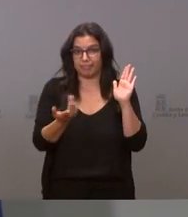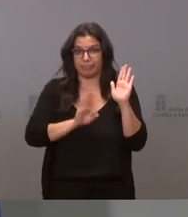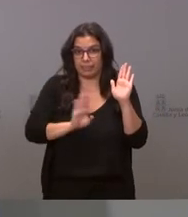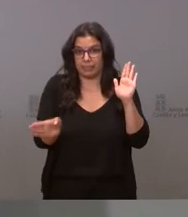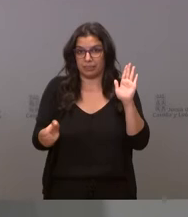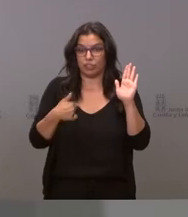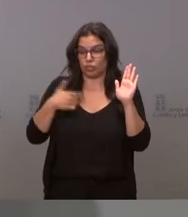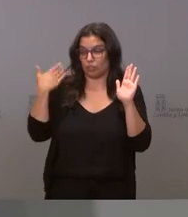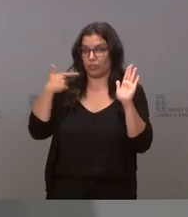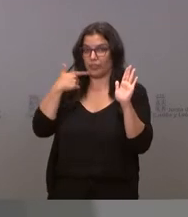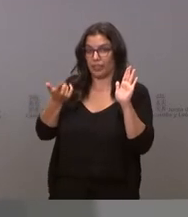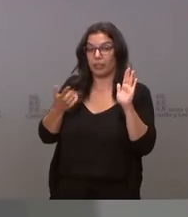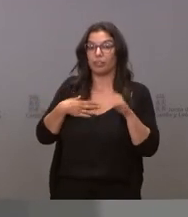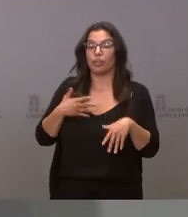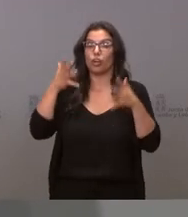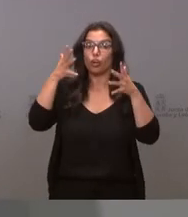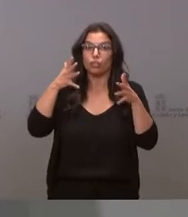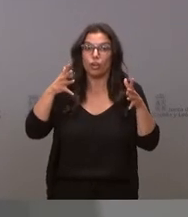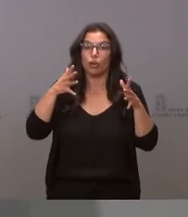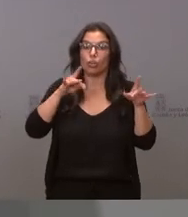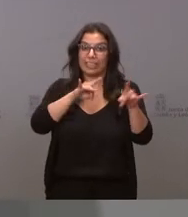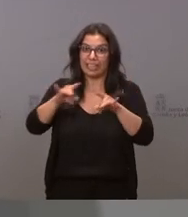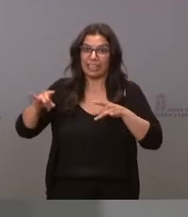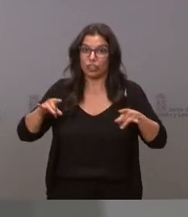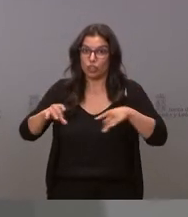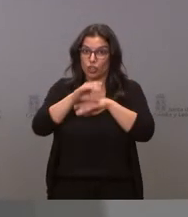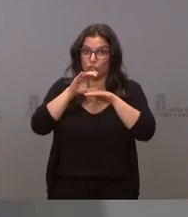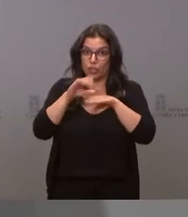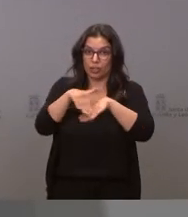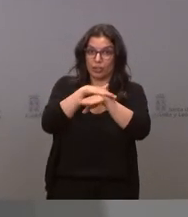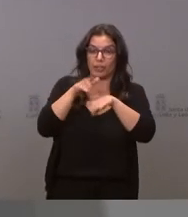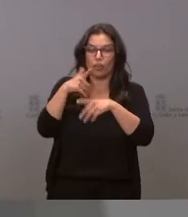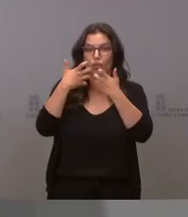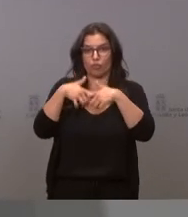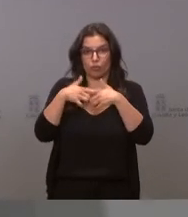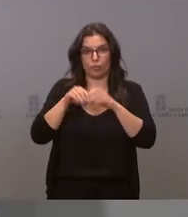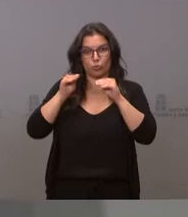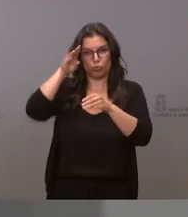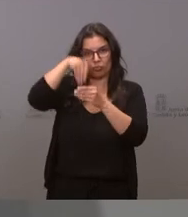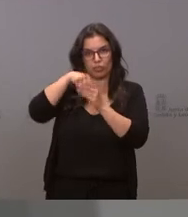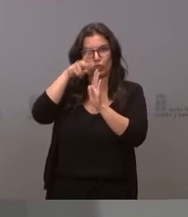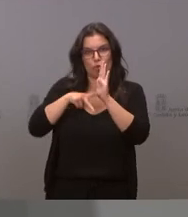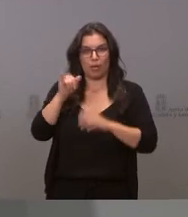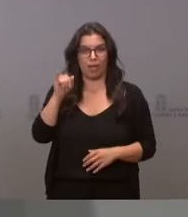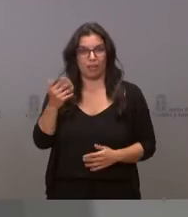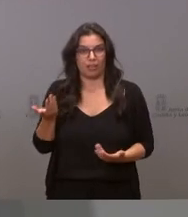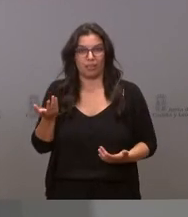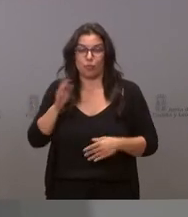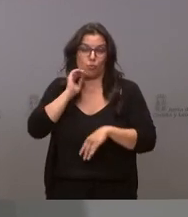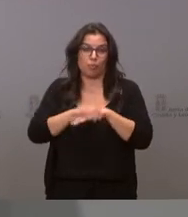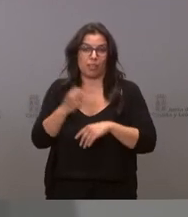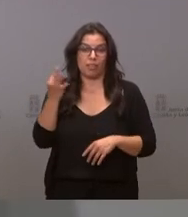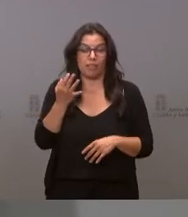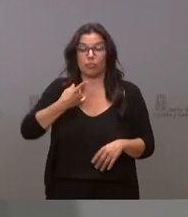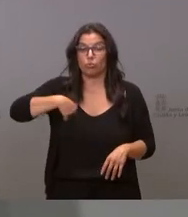el consejo interterritorial tiene su propia norma de funcionamiento y hay que cumplir con la norma de funcionamiento y